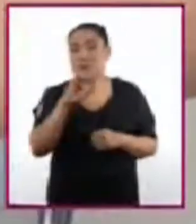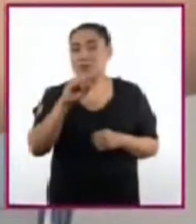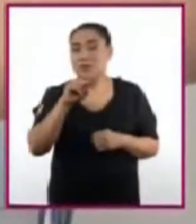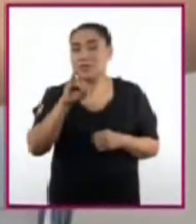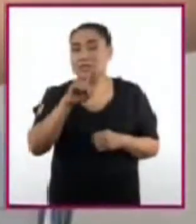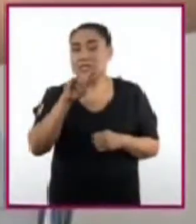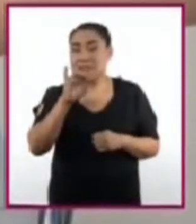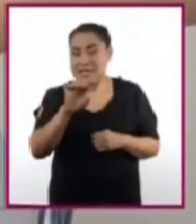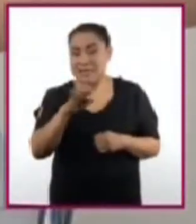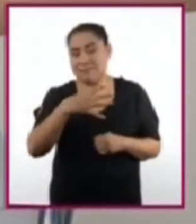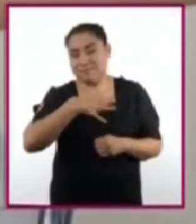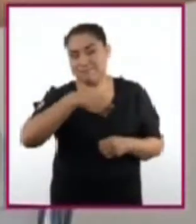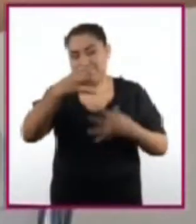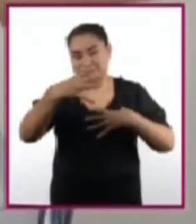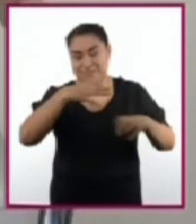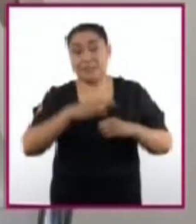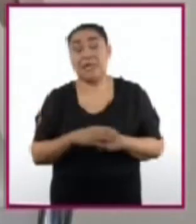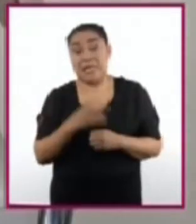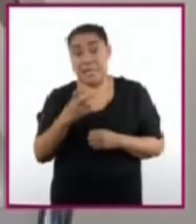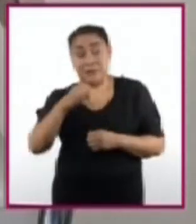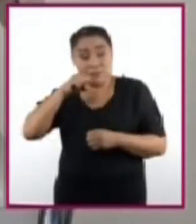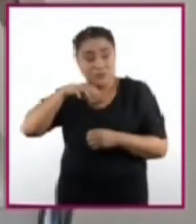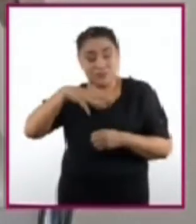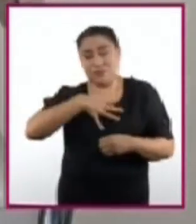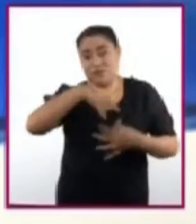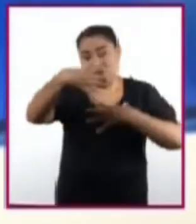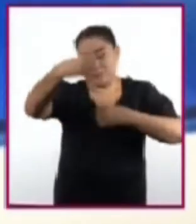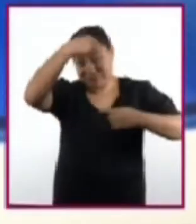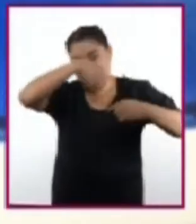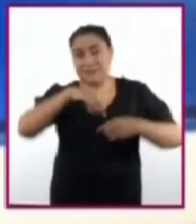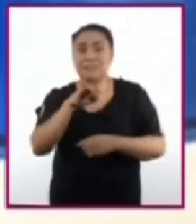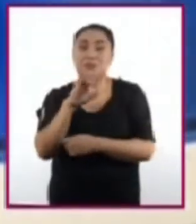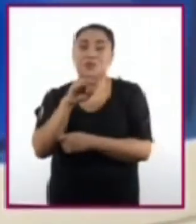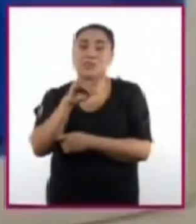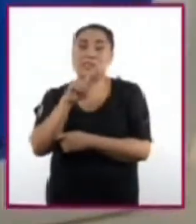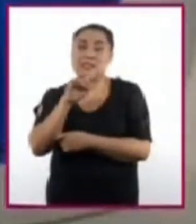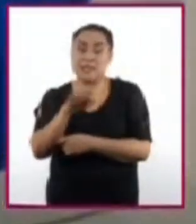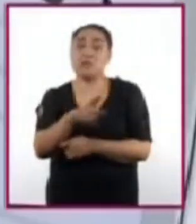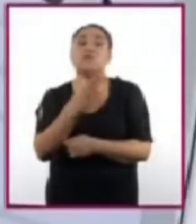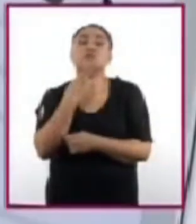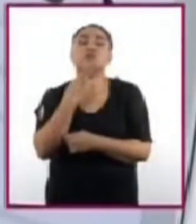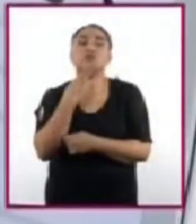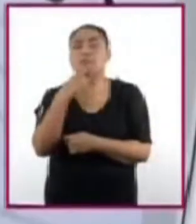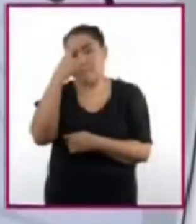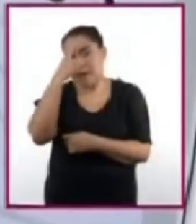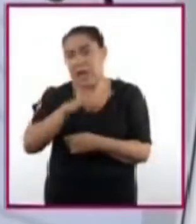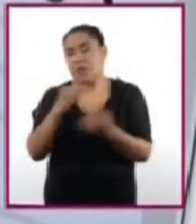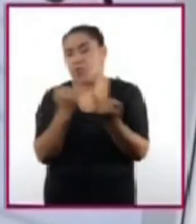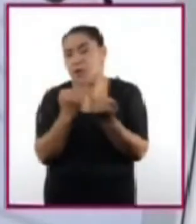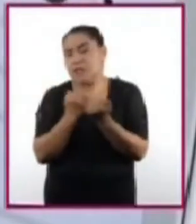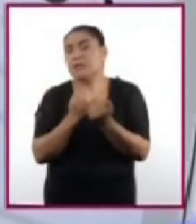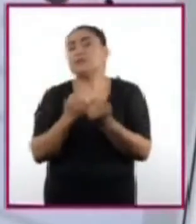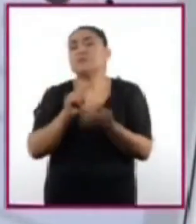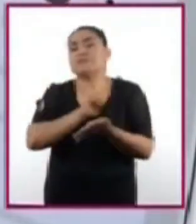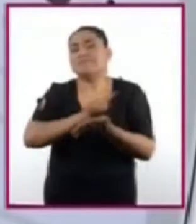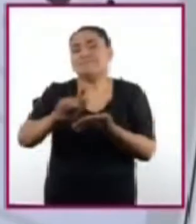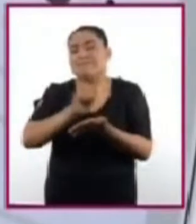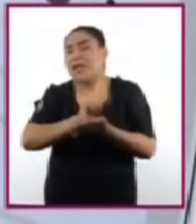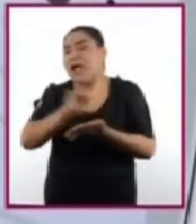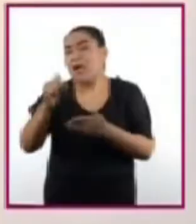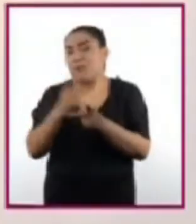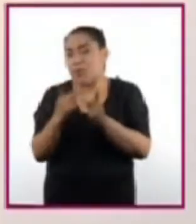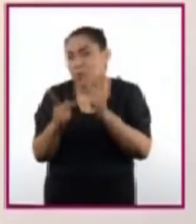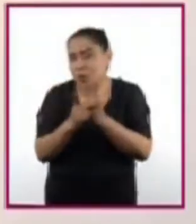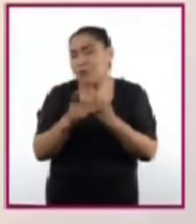Cabe resaltar que esta radiación ionizante se utiliza también para esterilizar productos farmacéuticos y materiales clínicos,